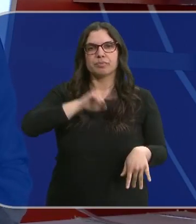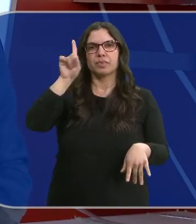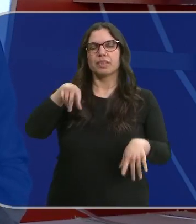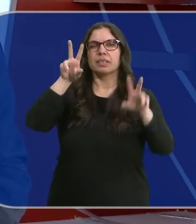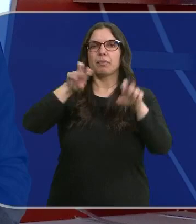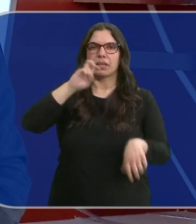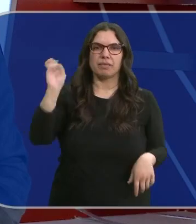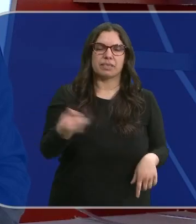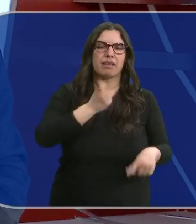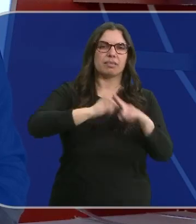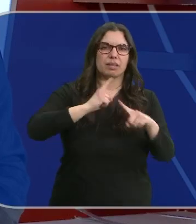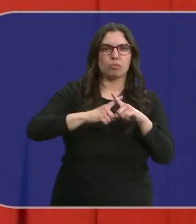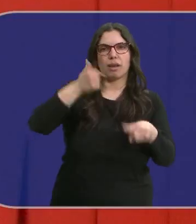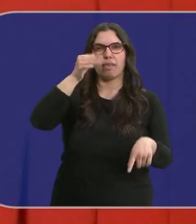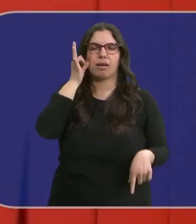sexual y de género.